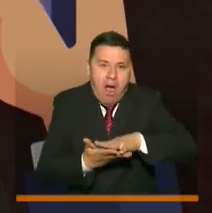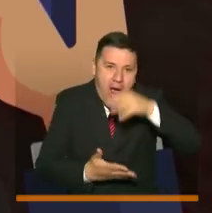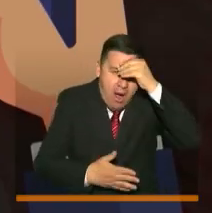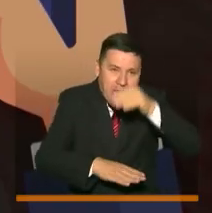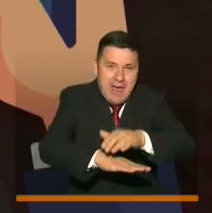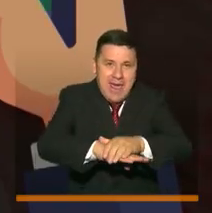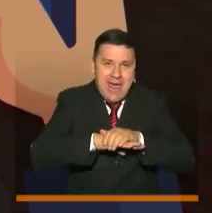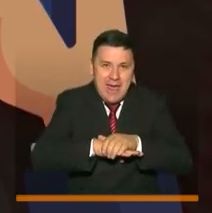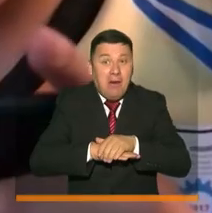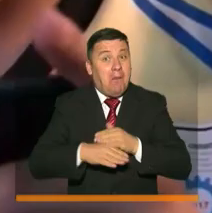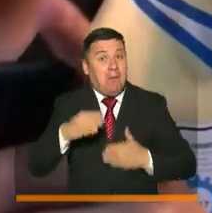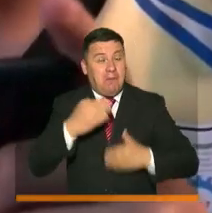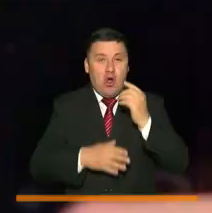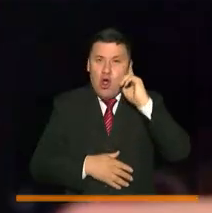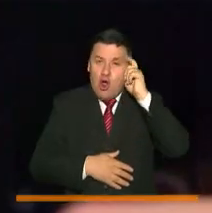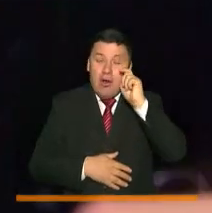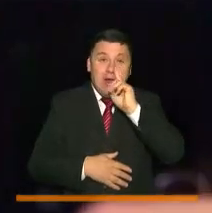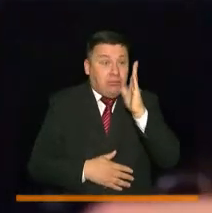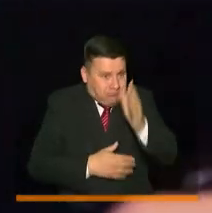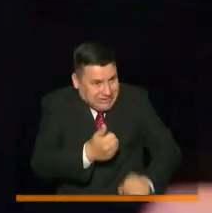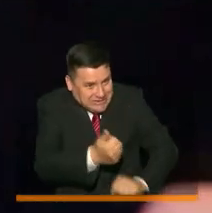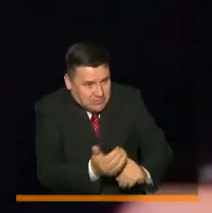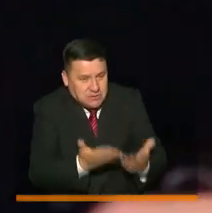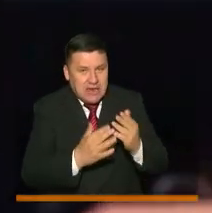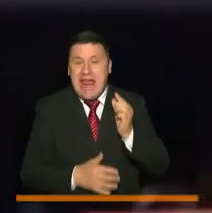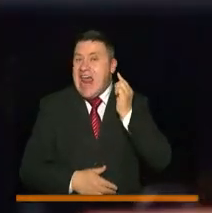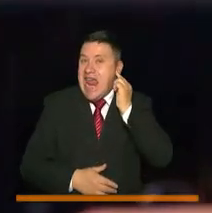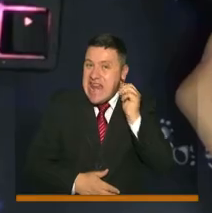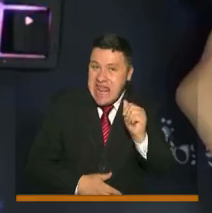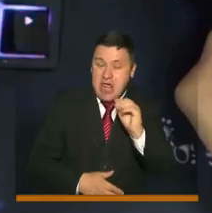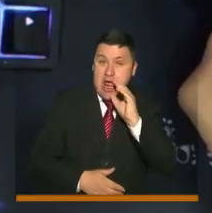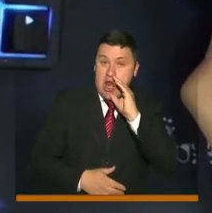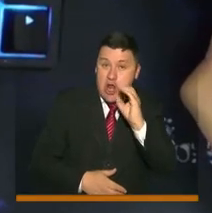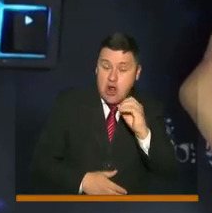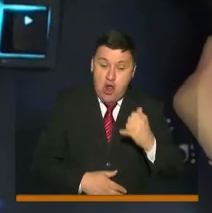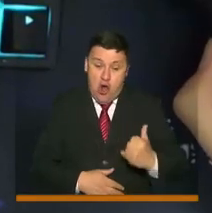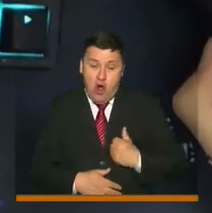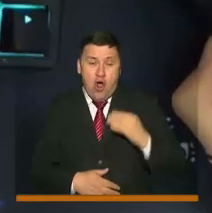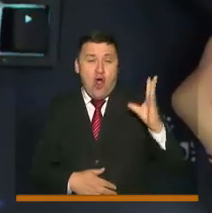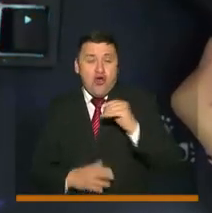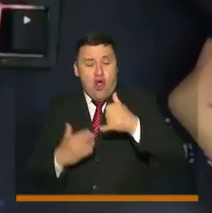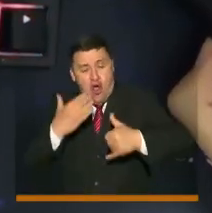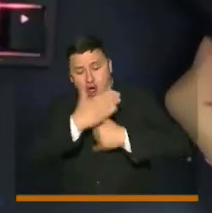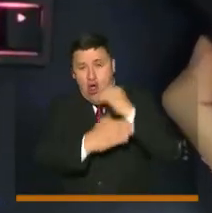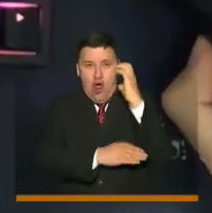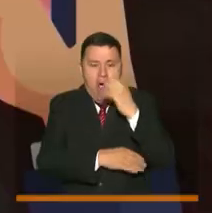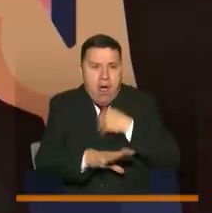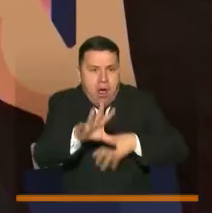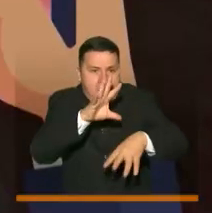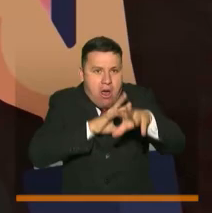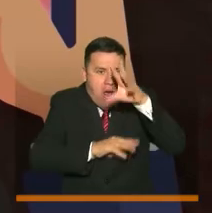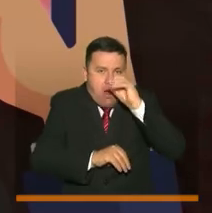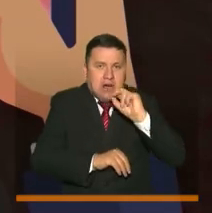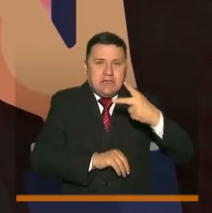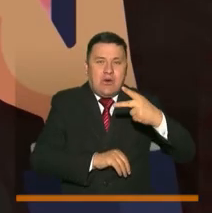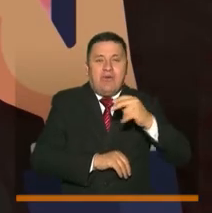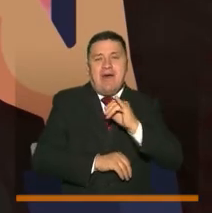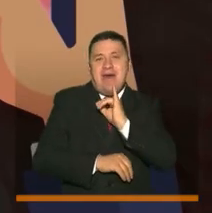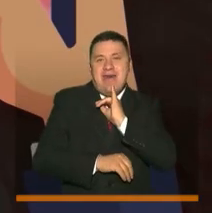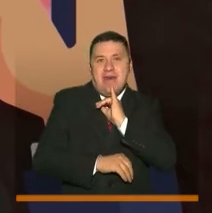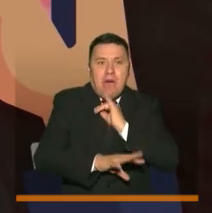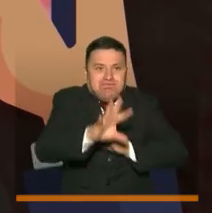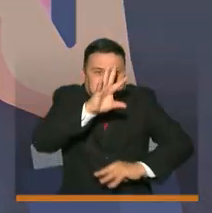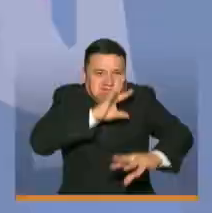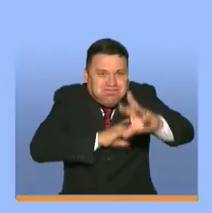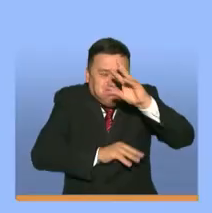inglés. Una iniciativa del gobierno nacional para que niñas, niños y jóvenes de todo el país fortalezcan el manejo de este segundo idioma.